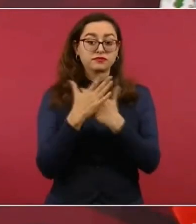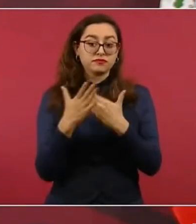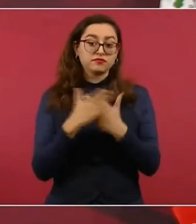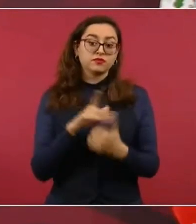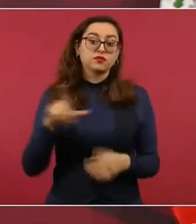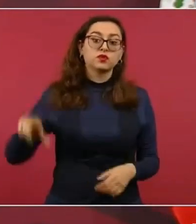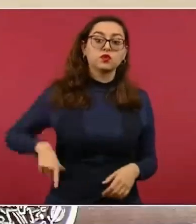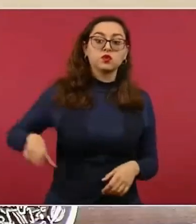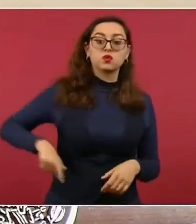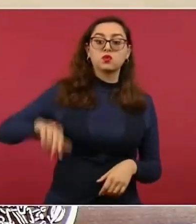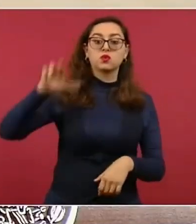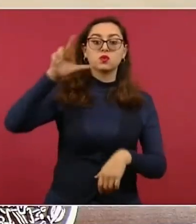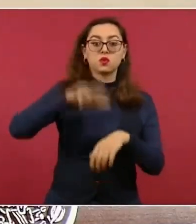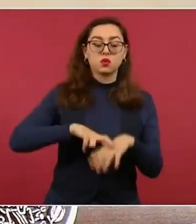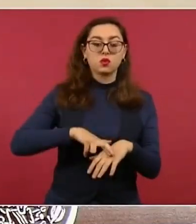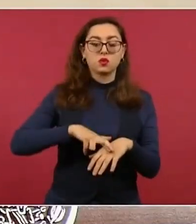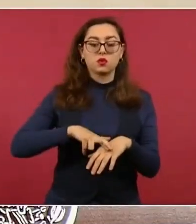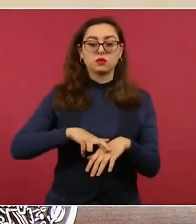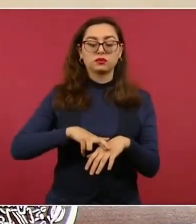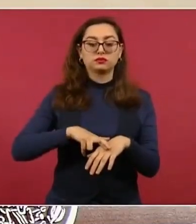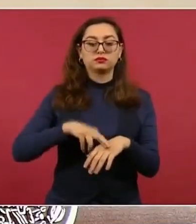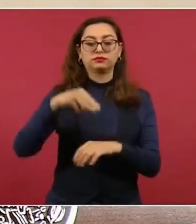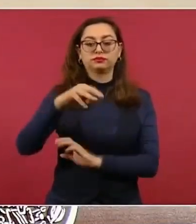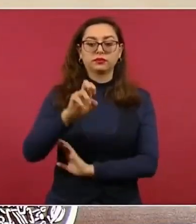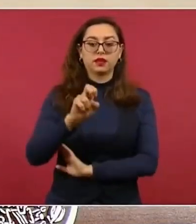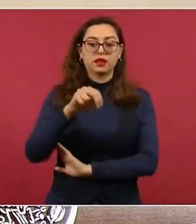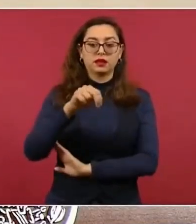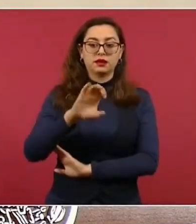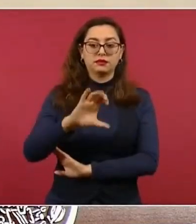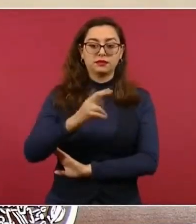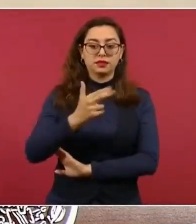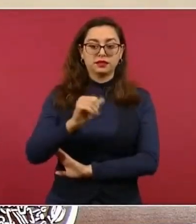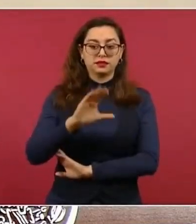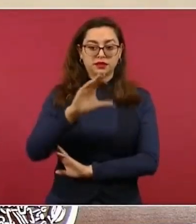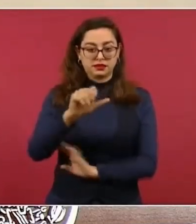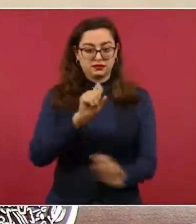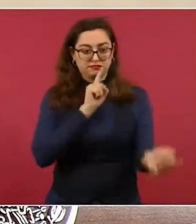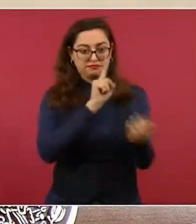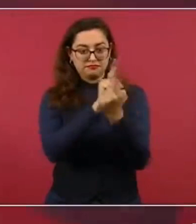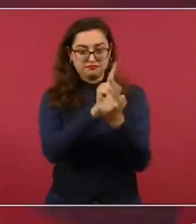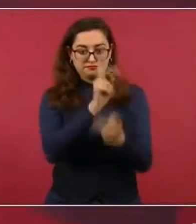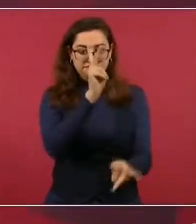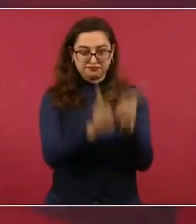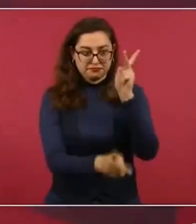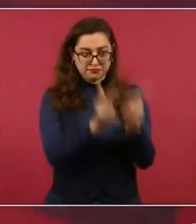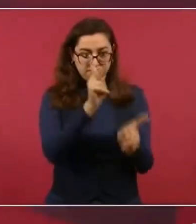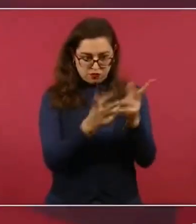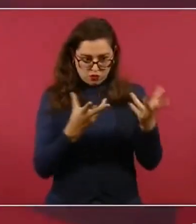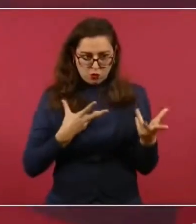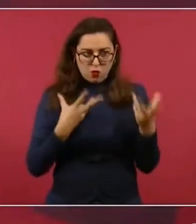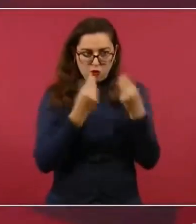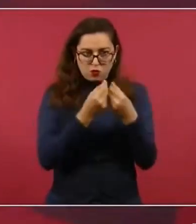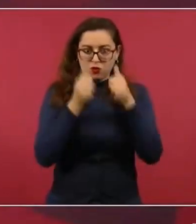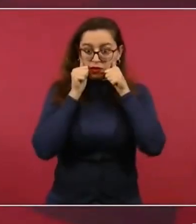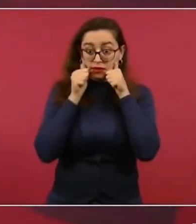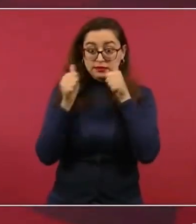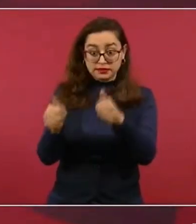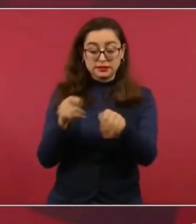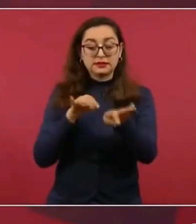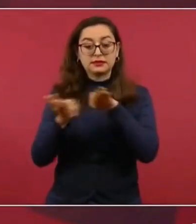gobernador Menchaca para que participemos. También